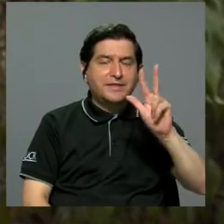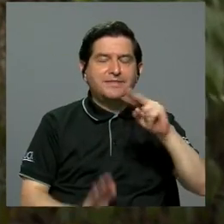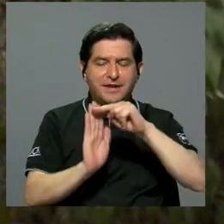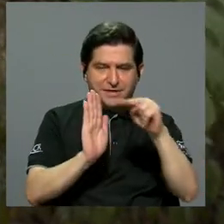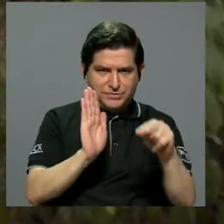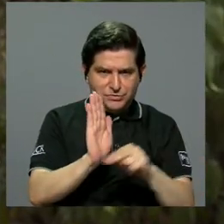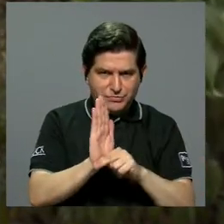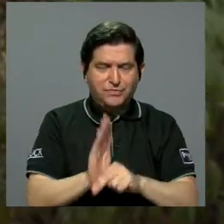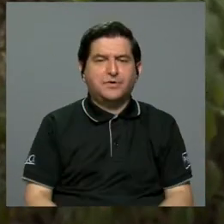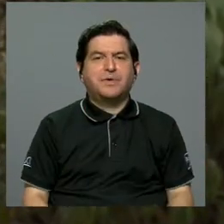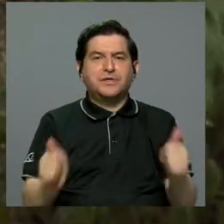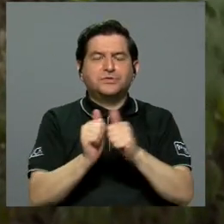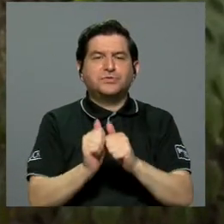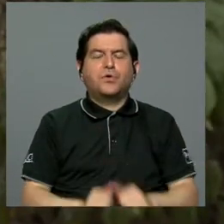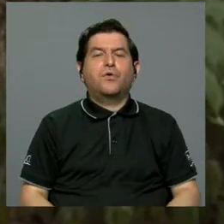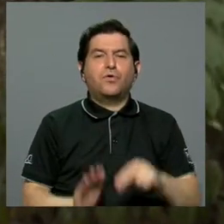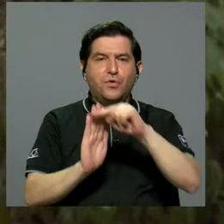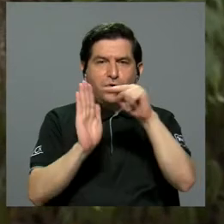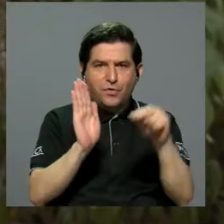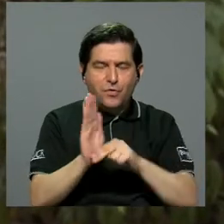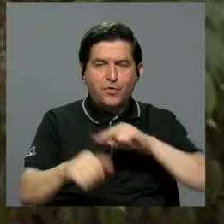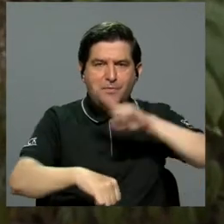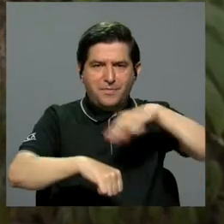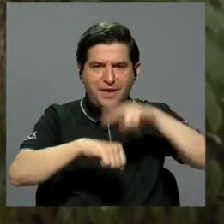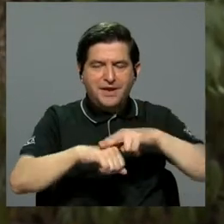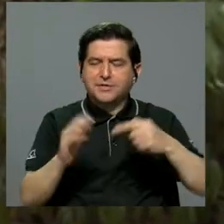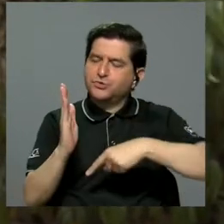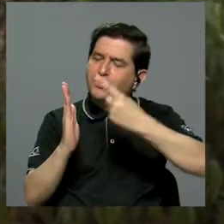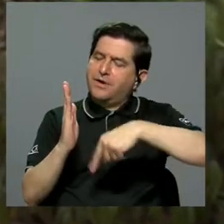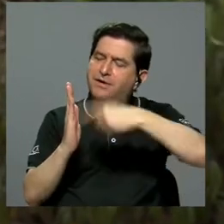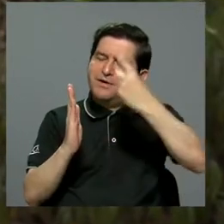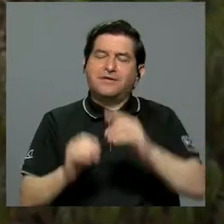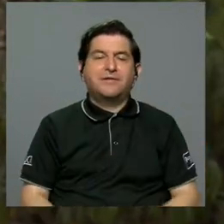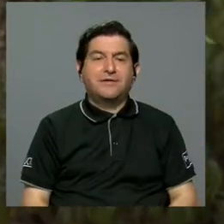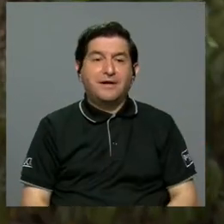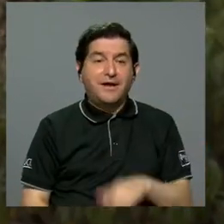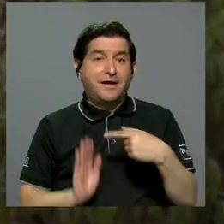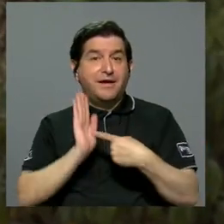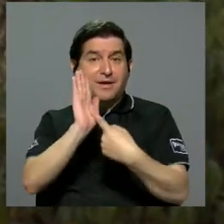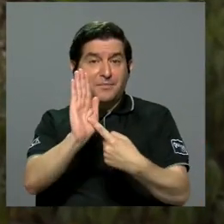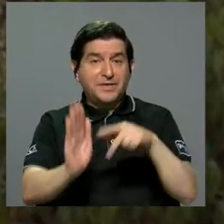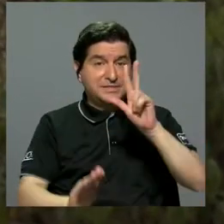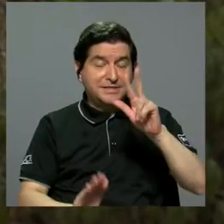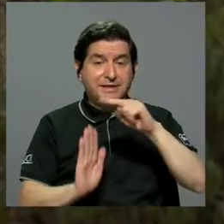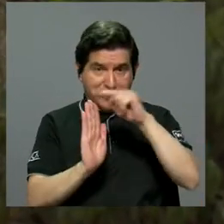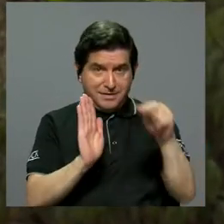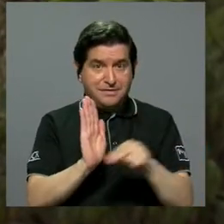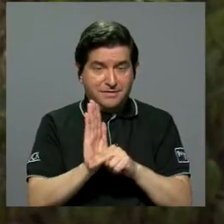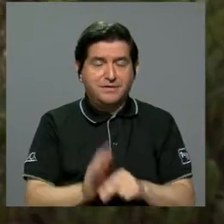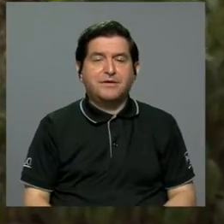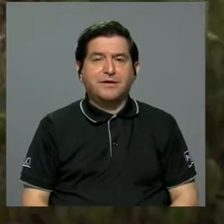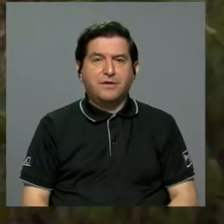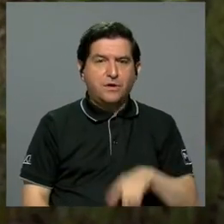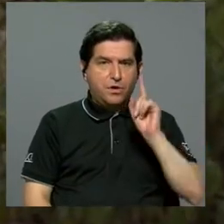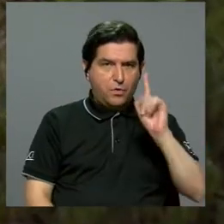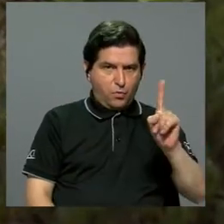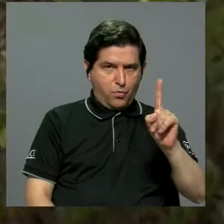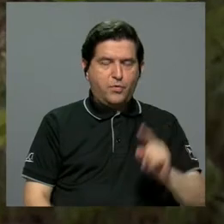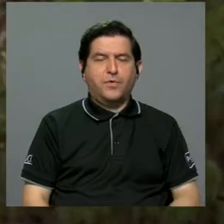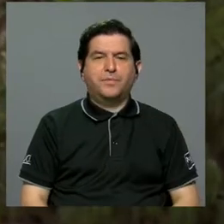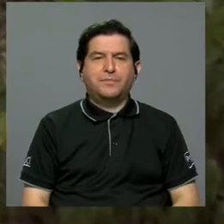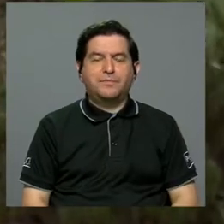estándares junto con el marco nacional de cualificaciones entonces era presentar estos tres estándares que son el estándar